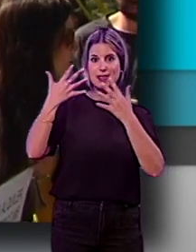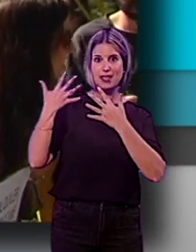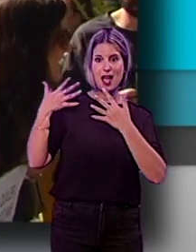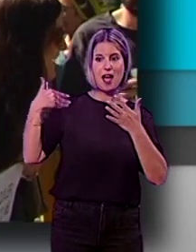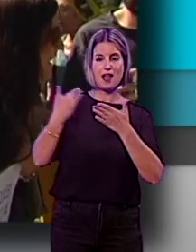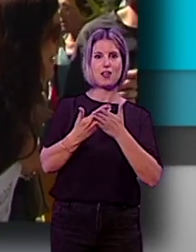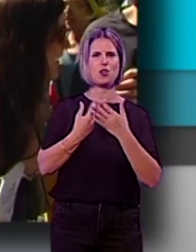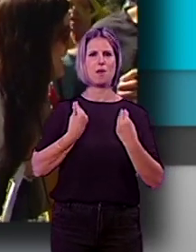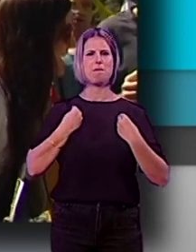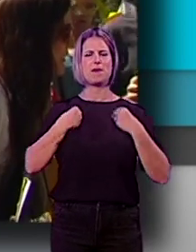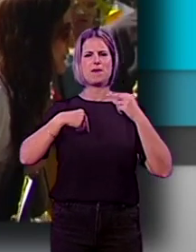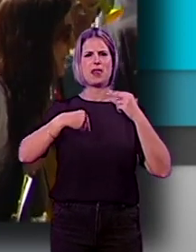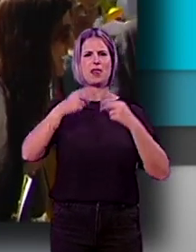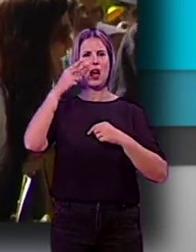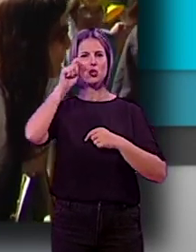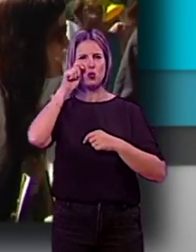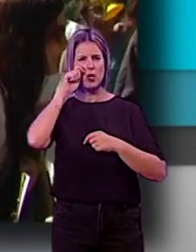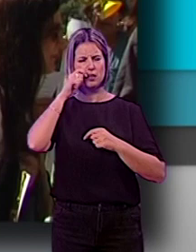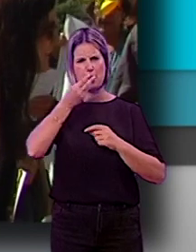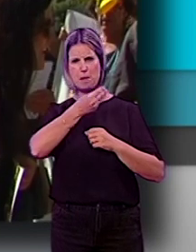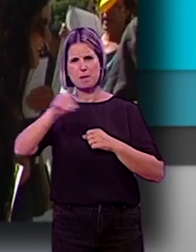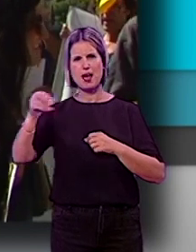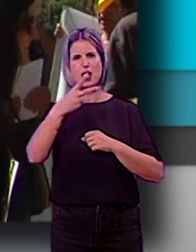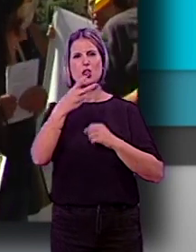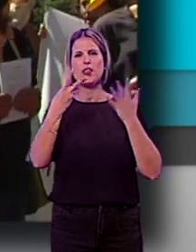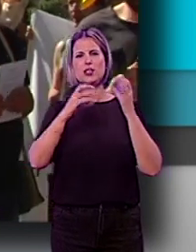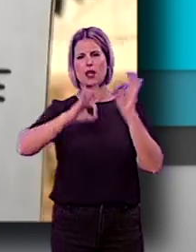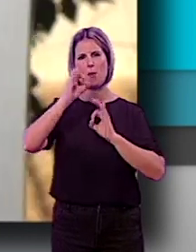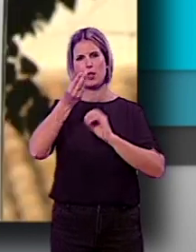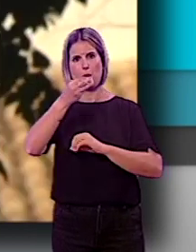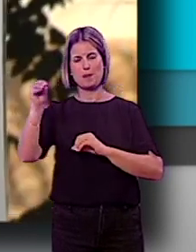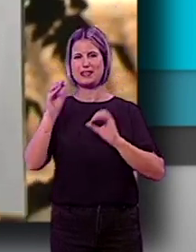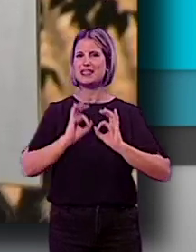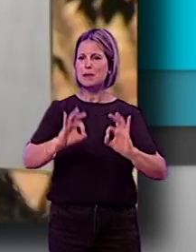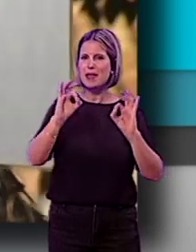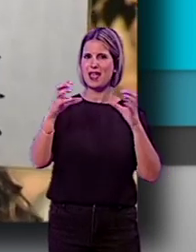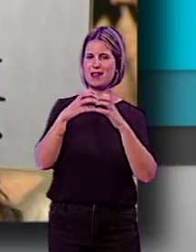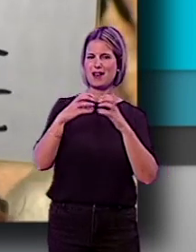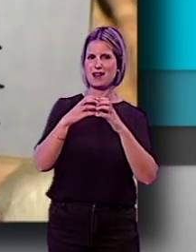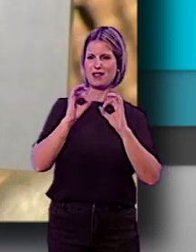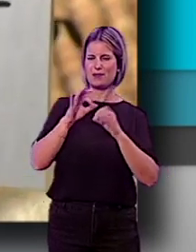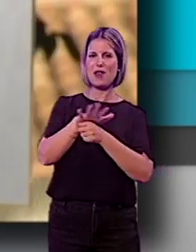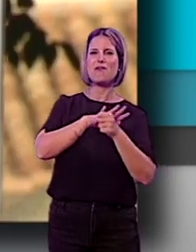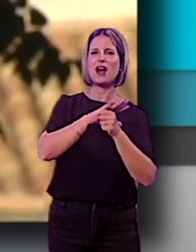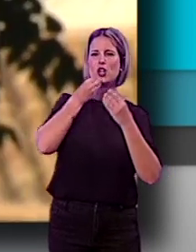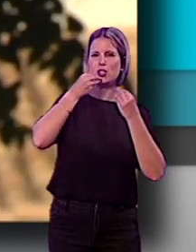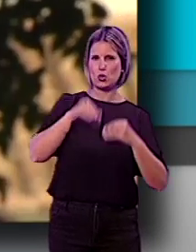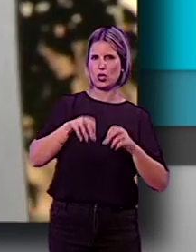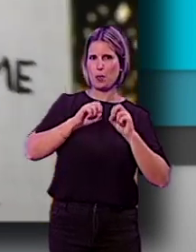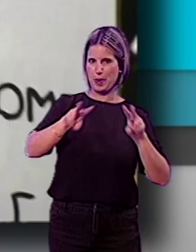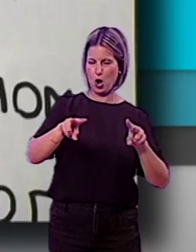número de viviendas turísticas ha crecido un 270% en la ciudad de Granada con una particularidad de incidencia en sus barrios históricos.